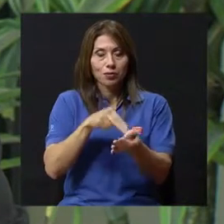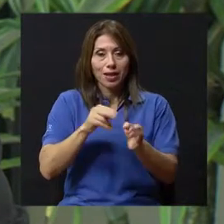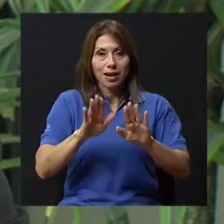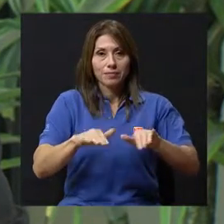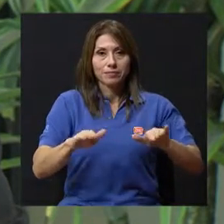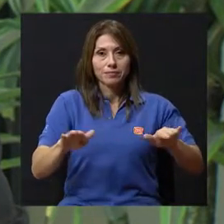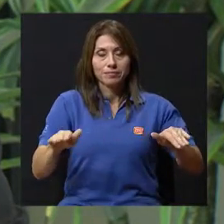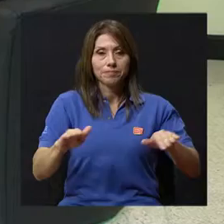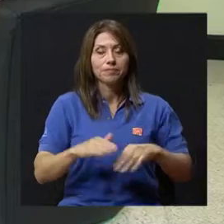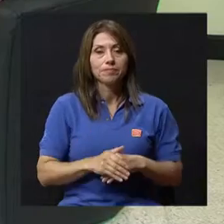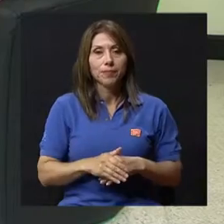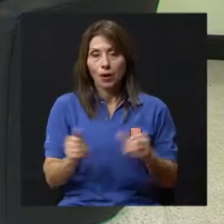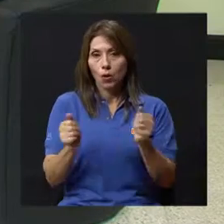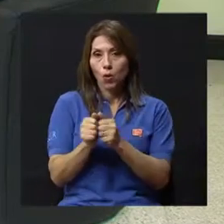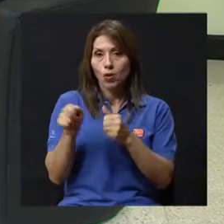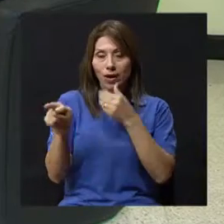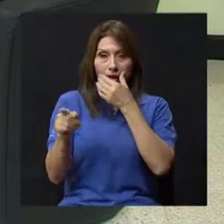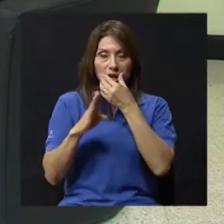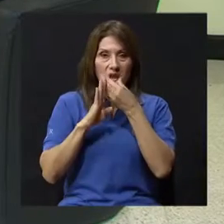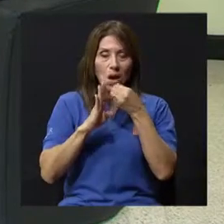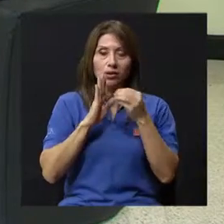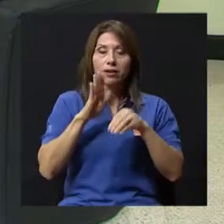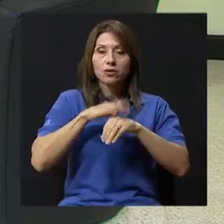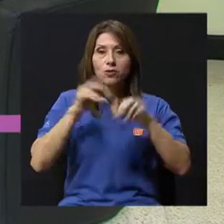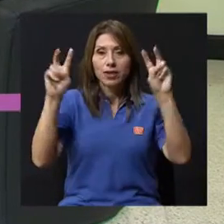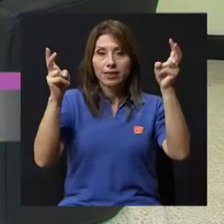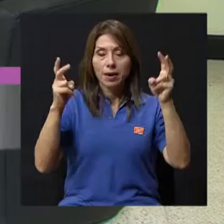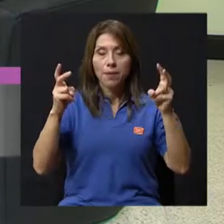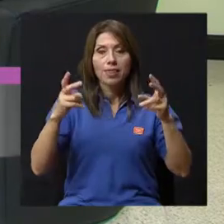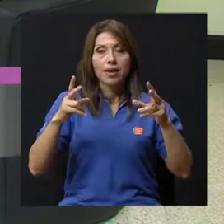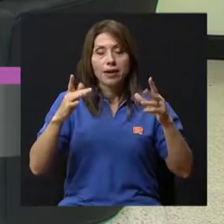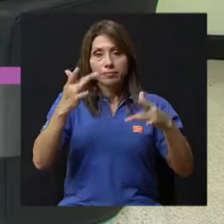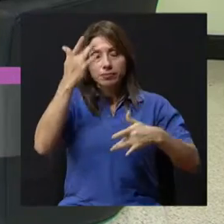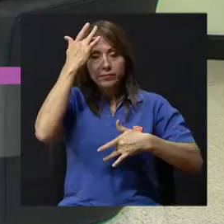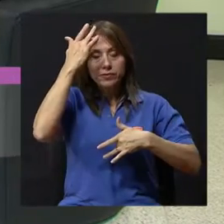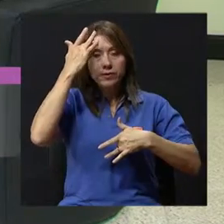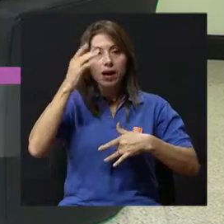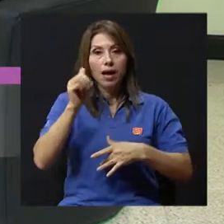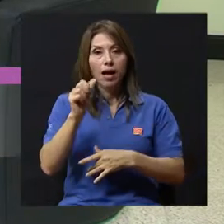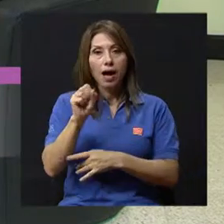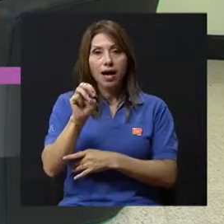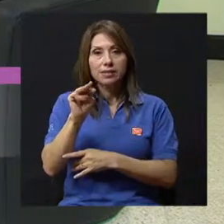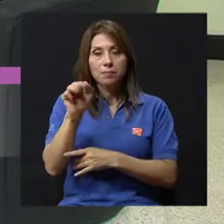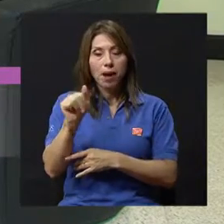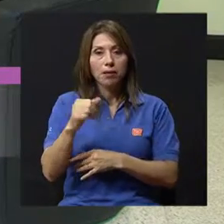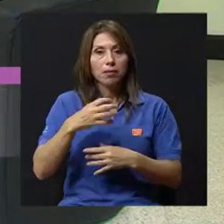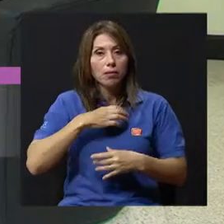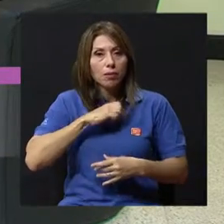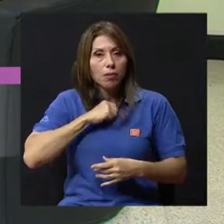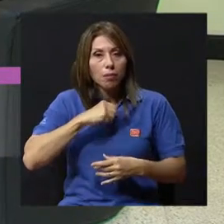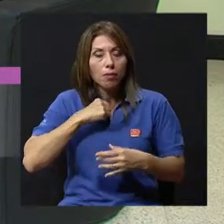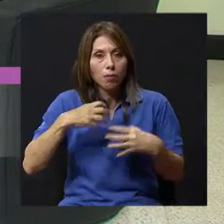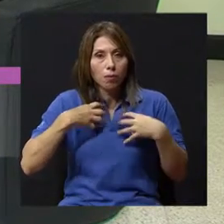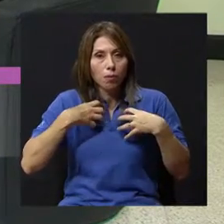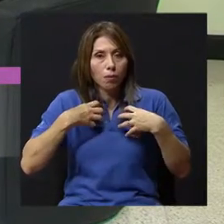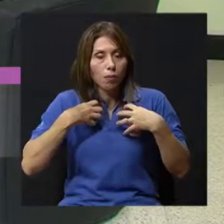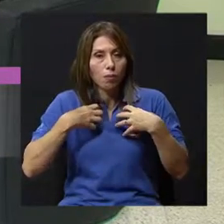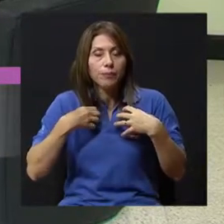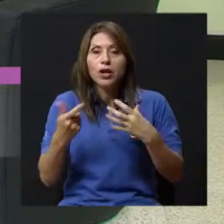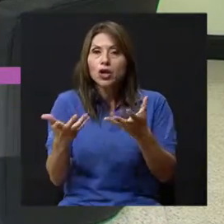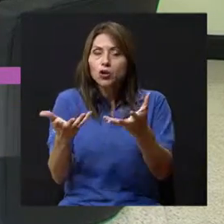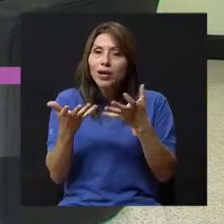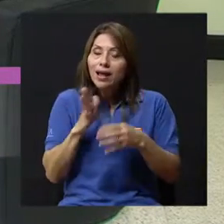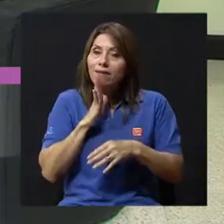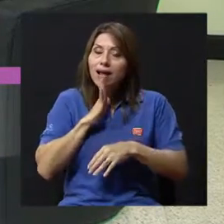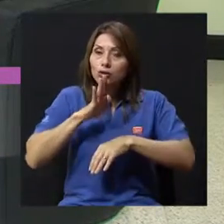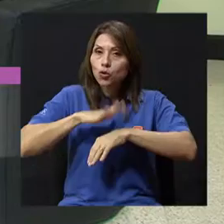Carlos Sainz Herrera y con el cual estamos tratando el tema del asma. Doctor, yo quería iniciar este bloque hablando un poquito